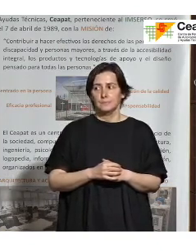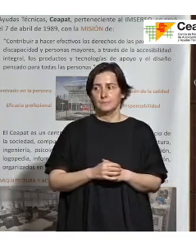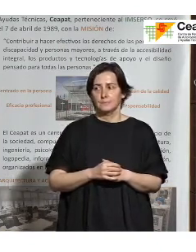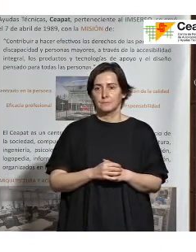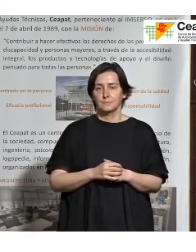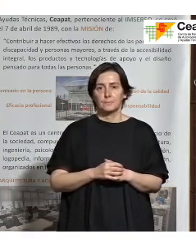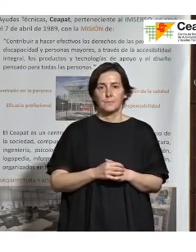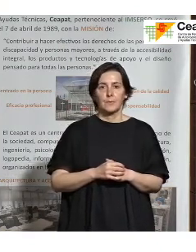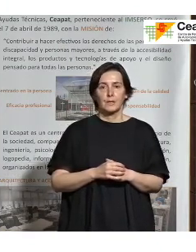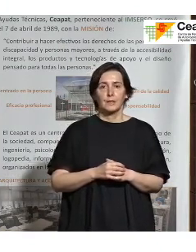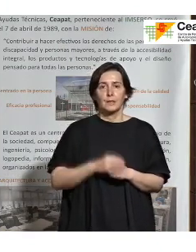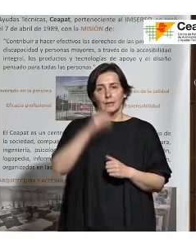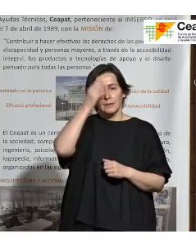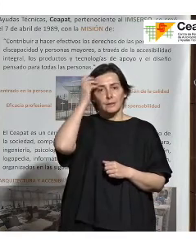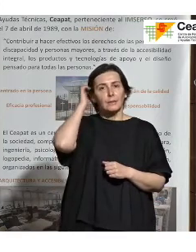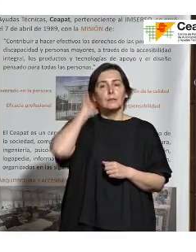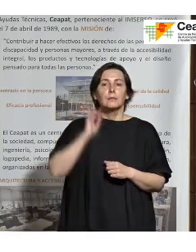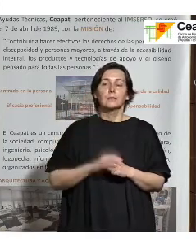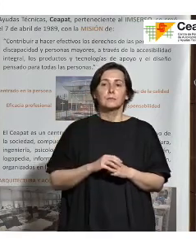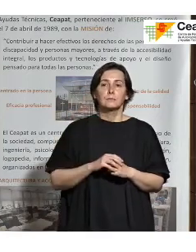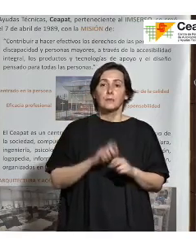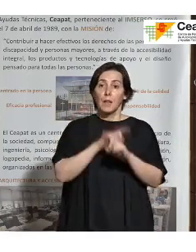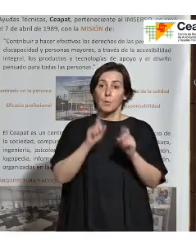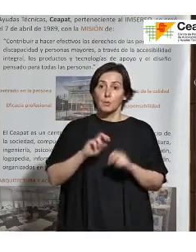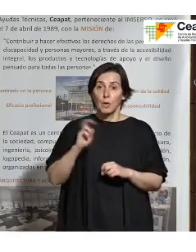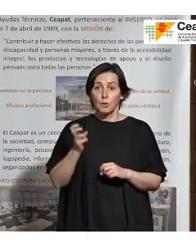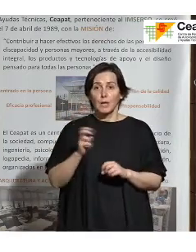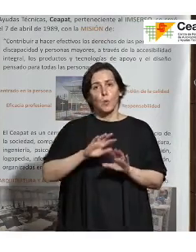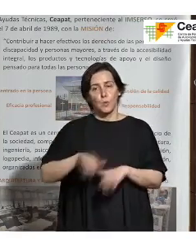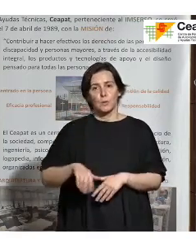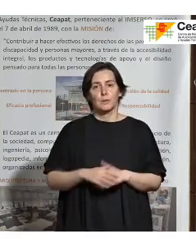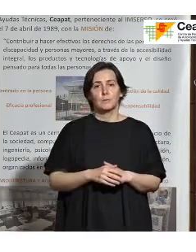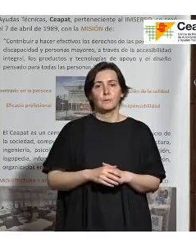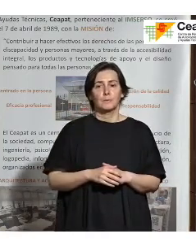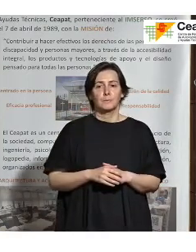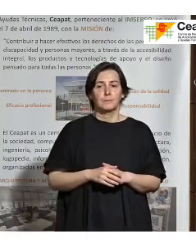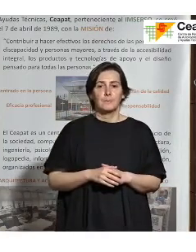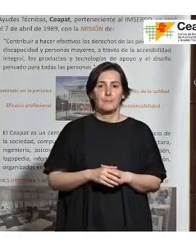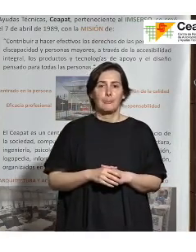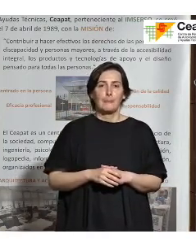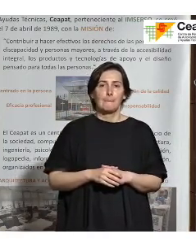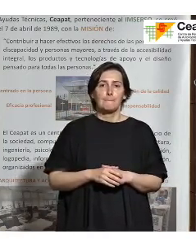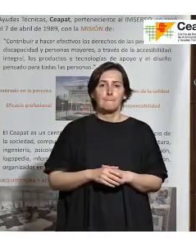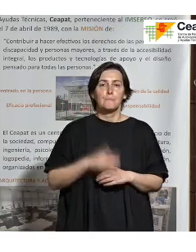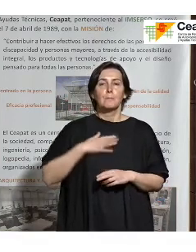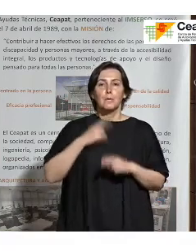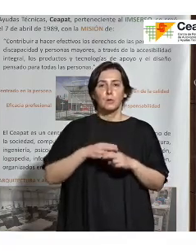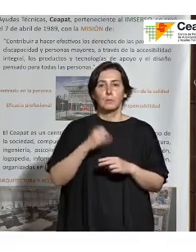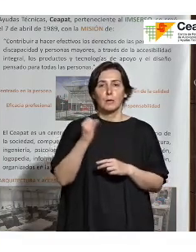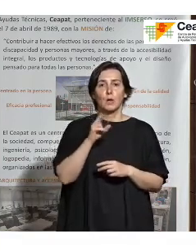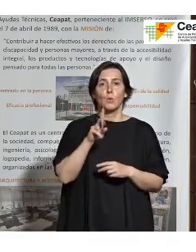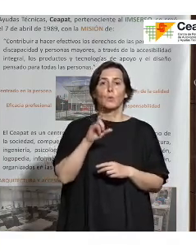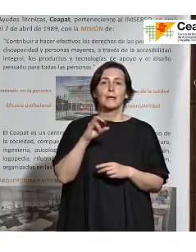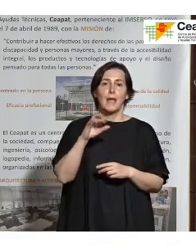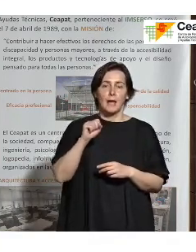bueno pues hay otra intervención yo creo que ya va a ser la última sí me llamo Julián Andújar